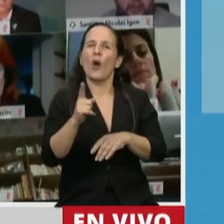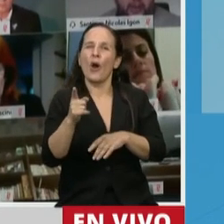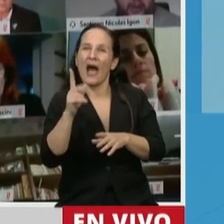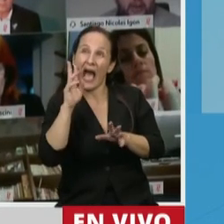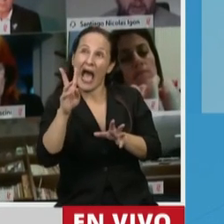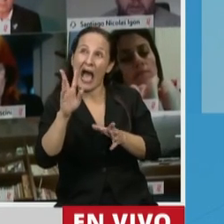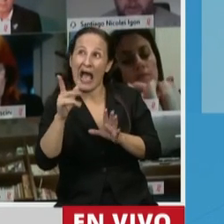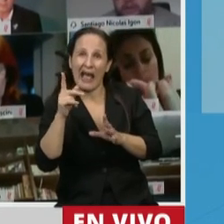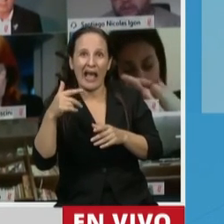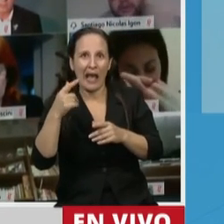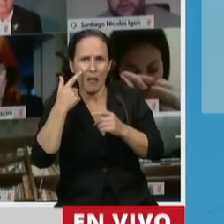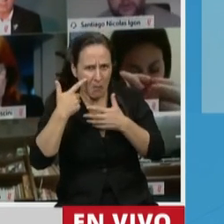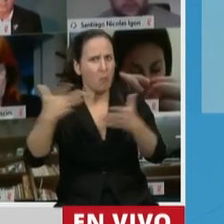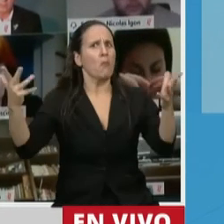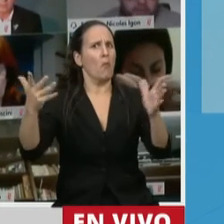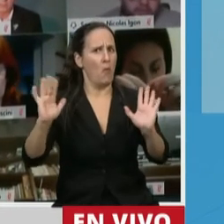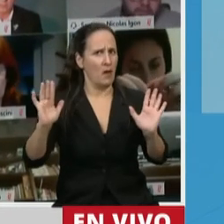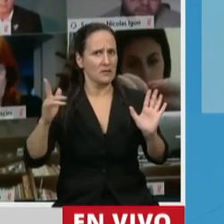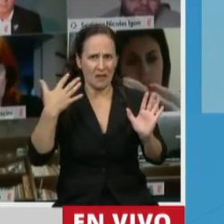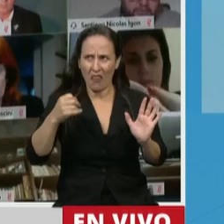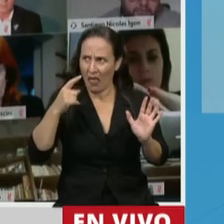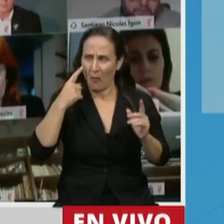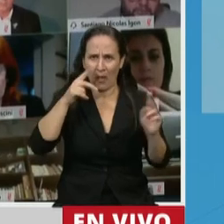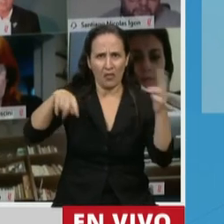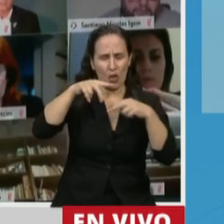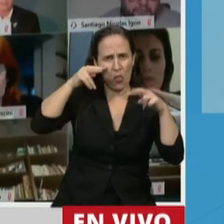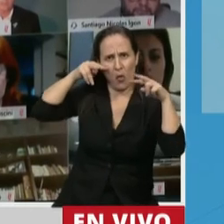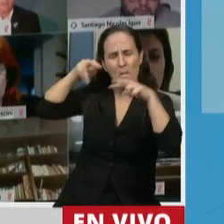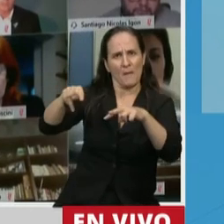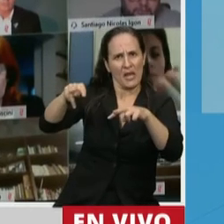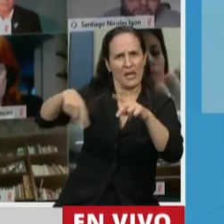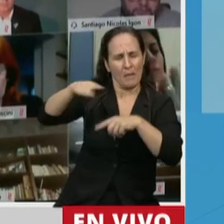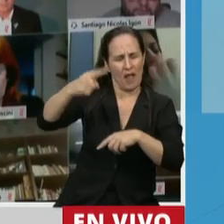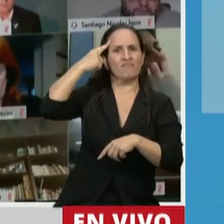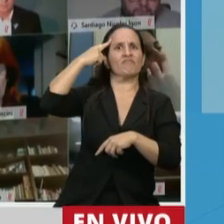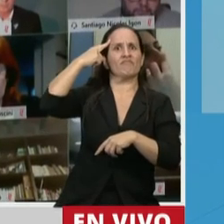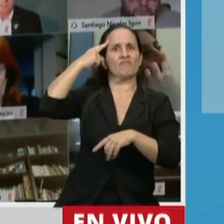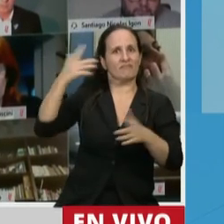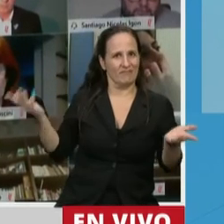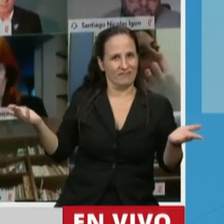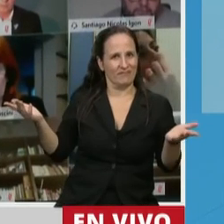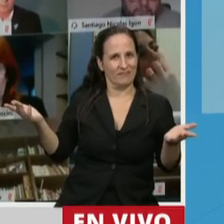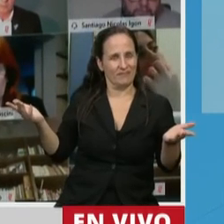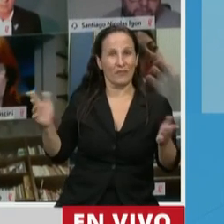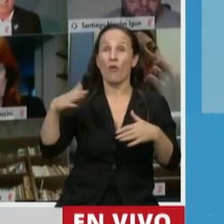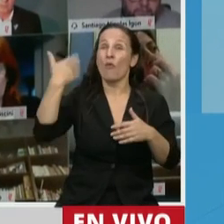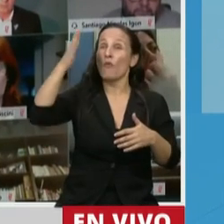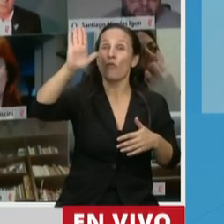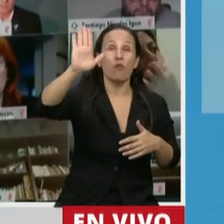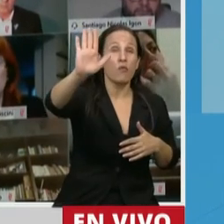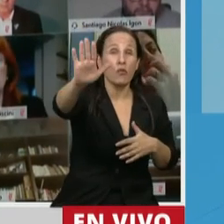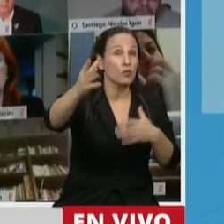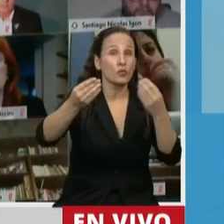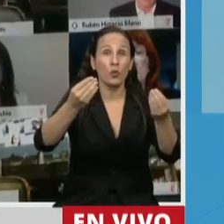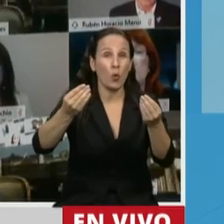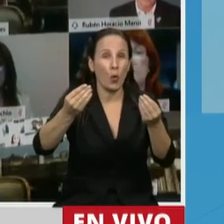carencias éticas. Lo que hay que hacer es exponerlas para que tomemos conciencia. Los ojos de la posteridad se